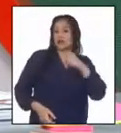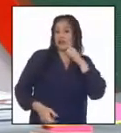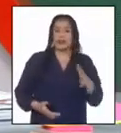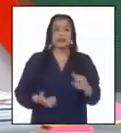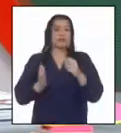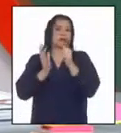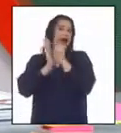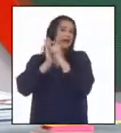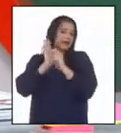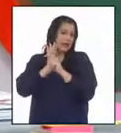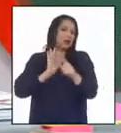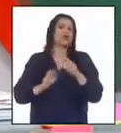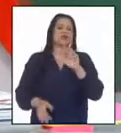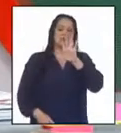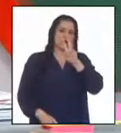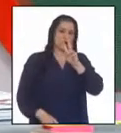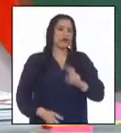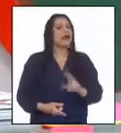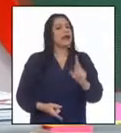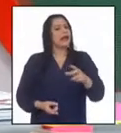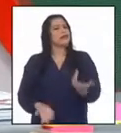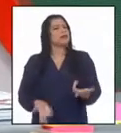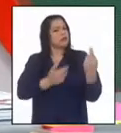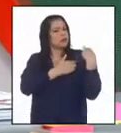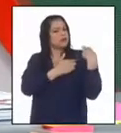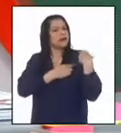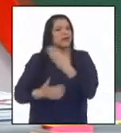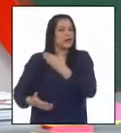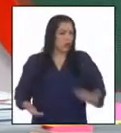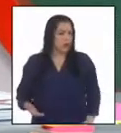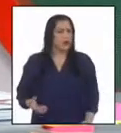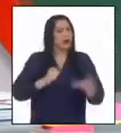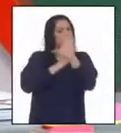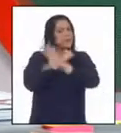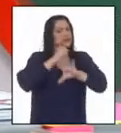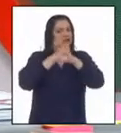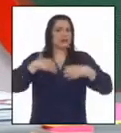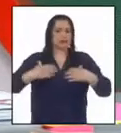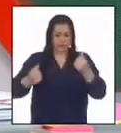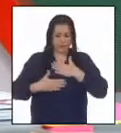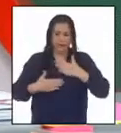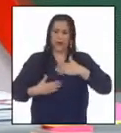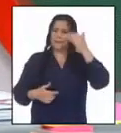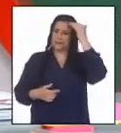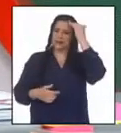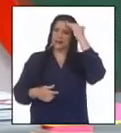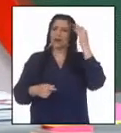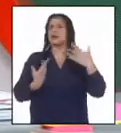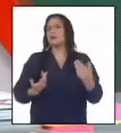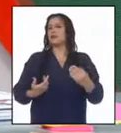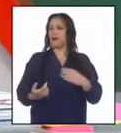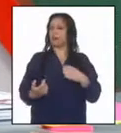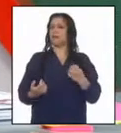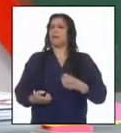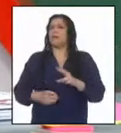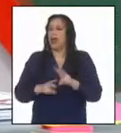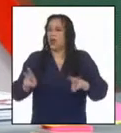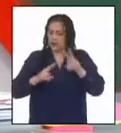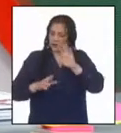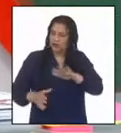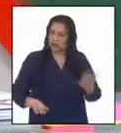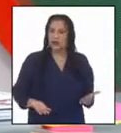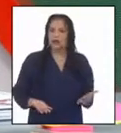Artículo 52. Es deber primordial del Estado la defensa de la salud física, mental y moral de la infancia.